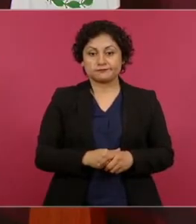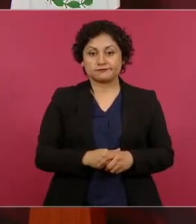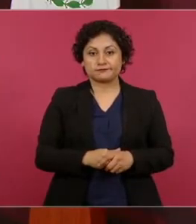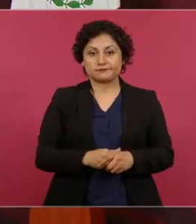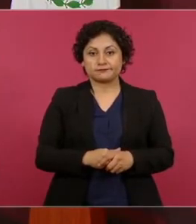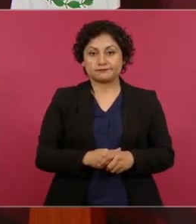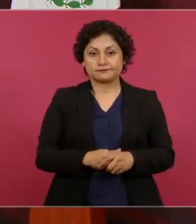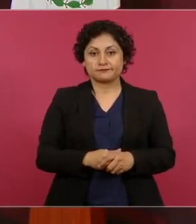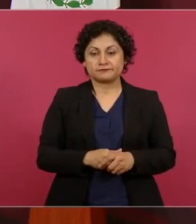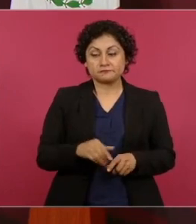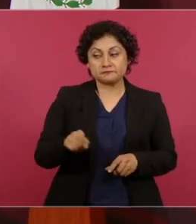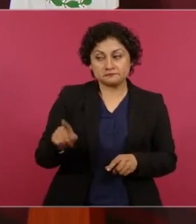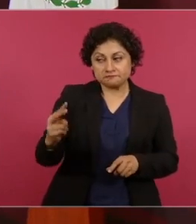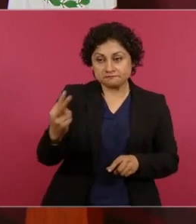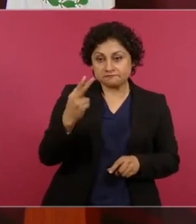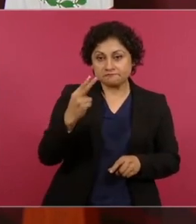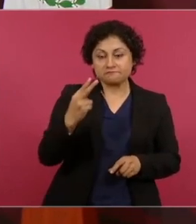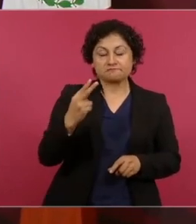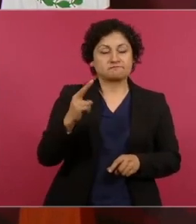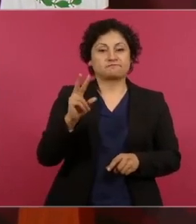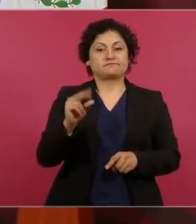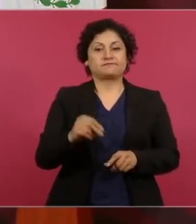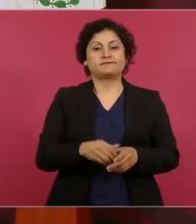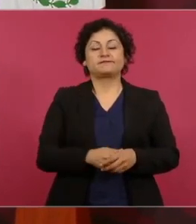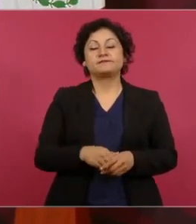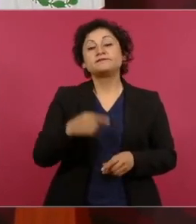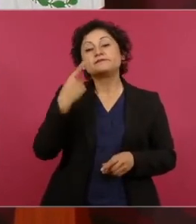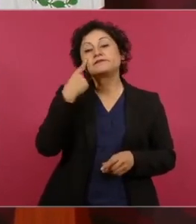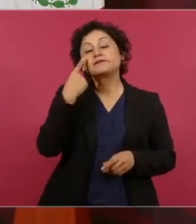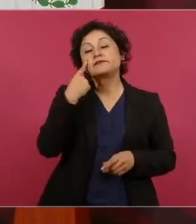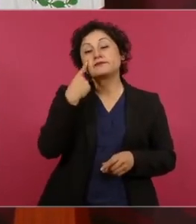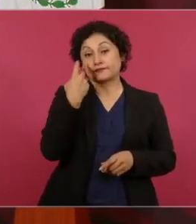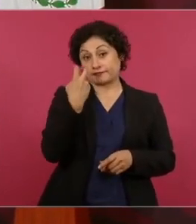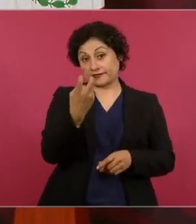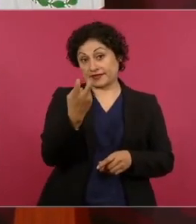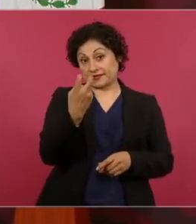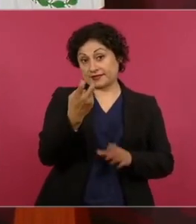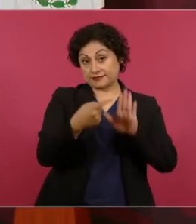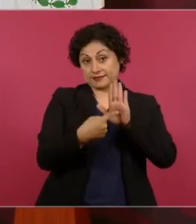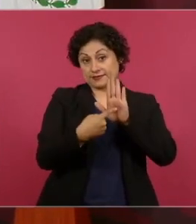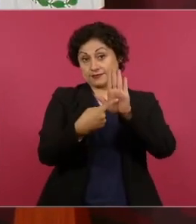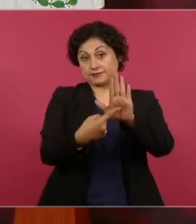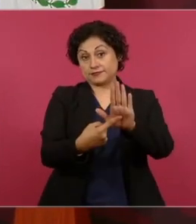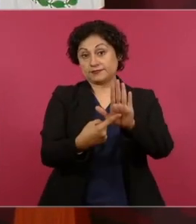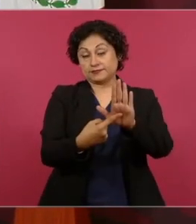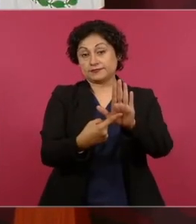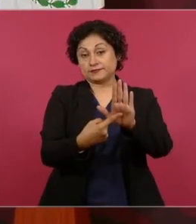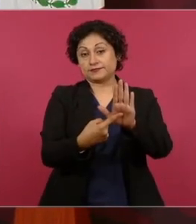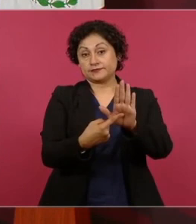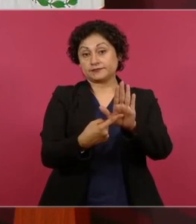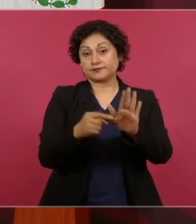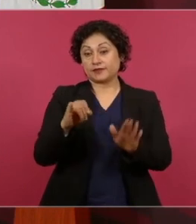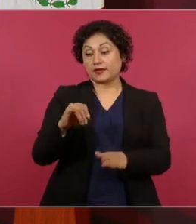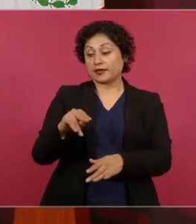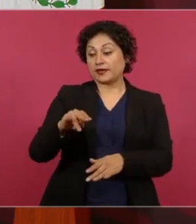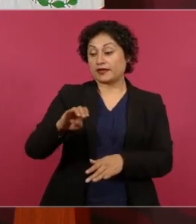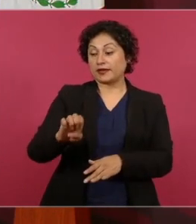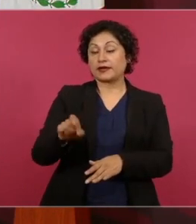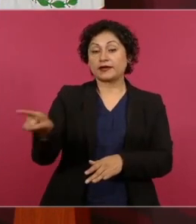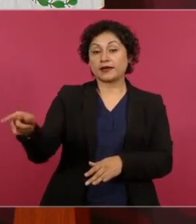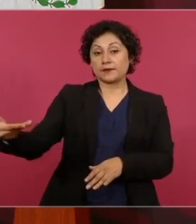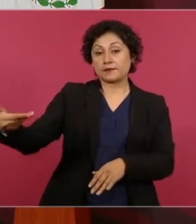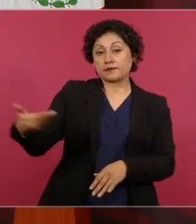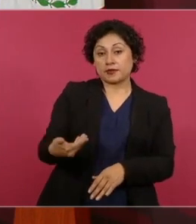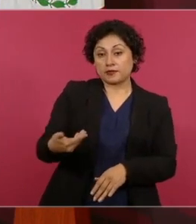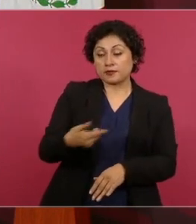mañanera. Esto es lo que nos pide el INE, se está cumpliendo.